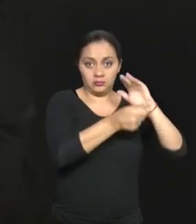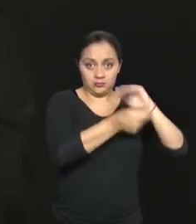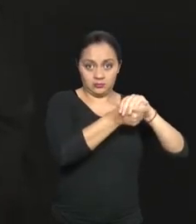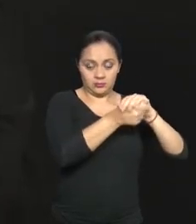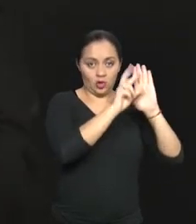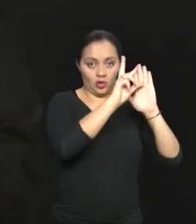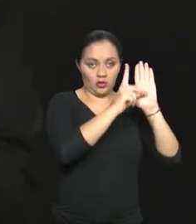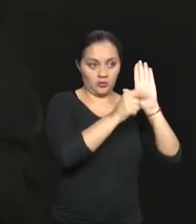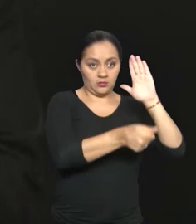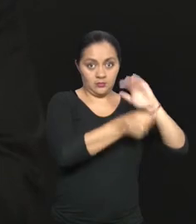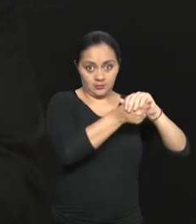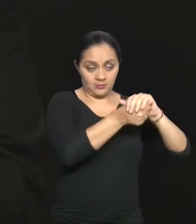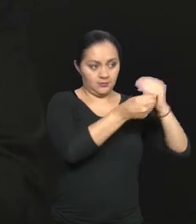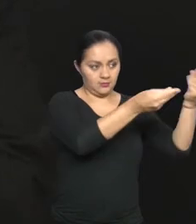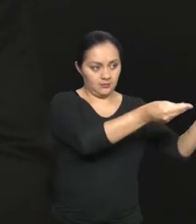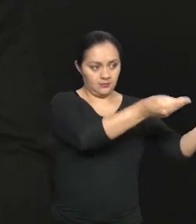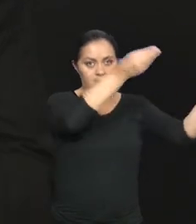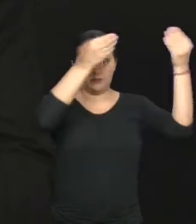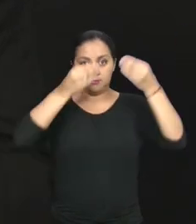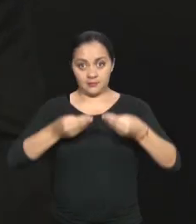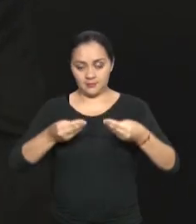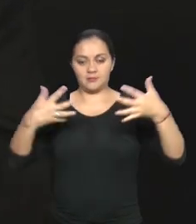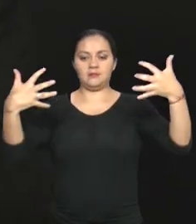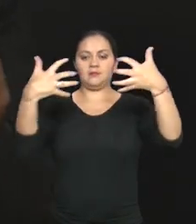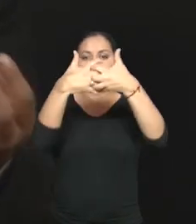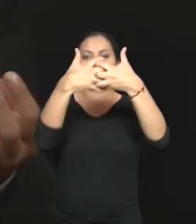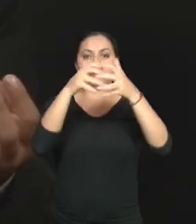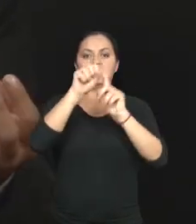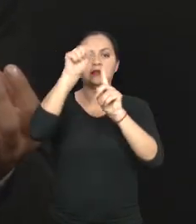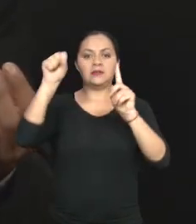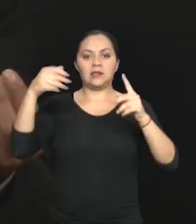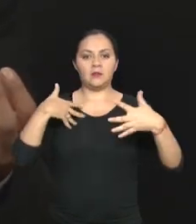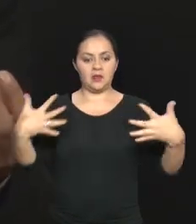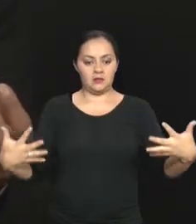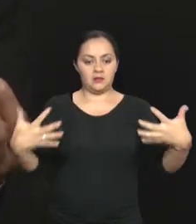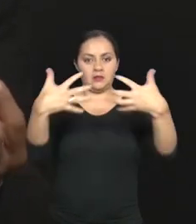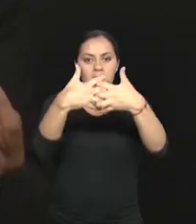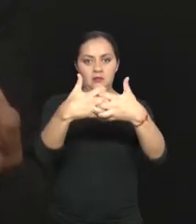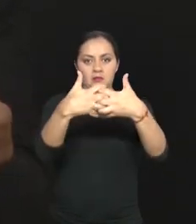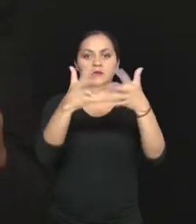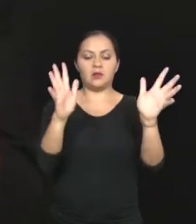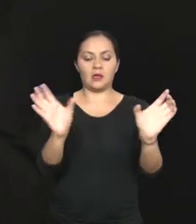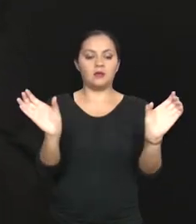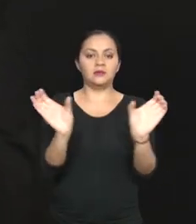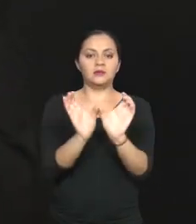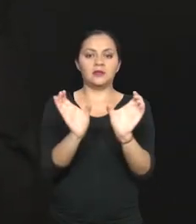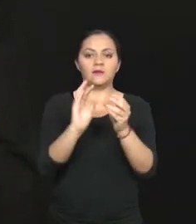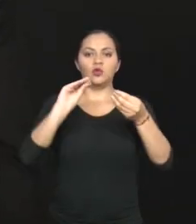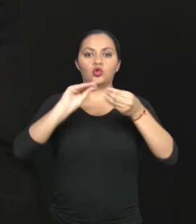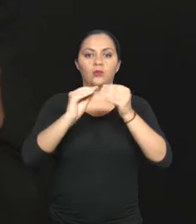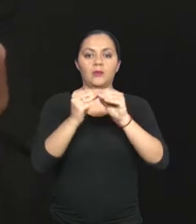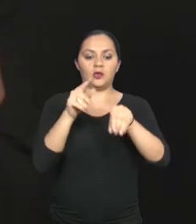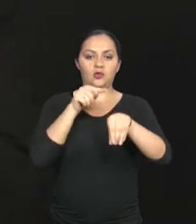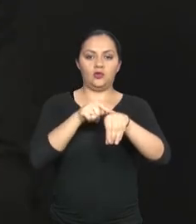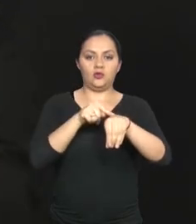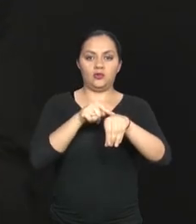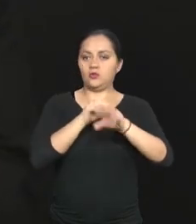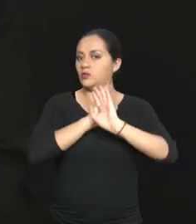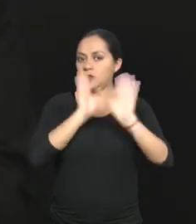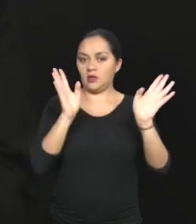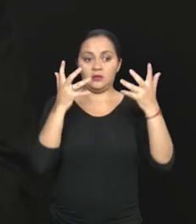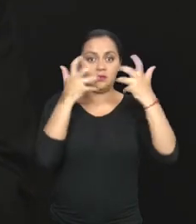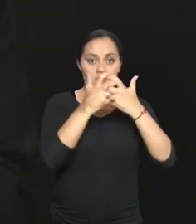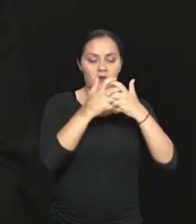empatar, ¿no es cierto?, en nuestra declaración para saber a qué certificado corresponde y también a qué resolución ya